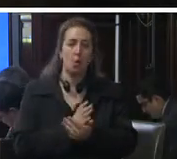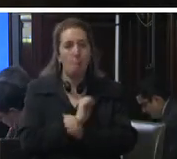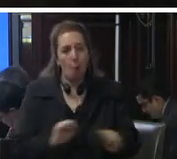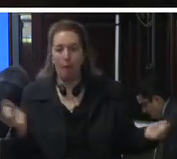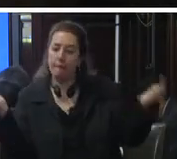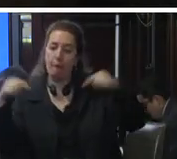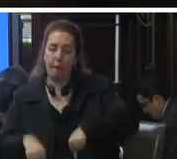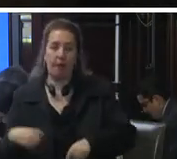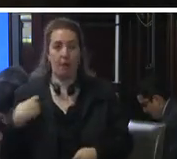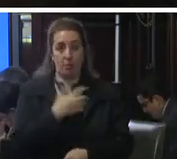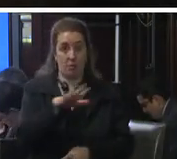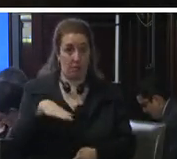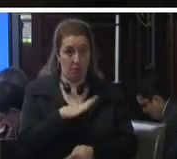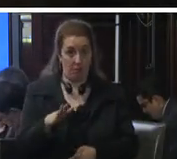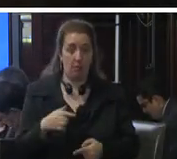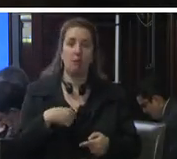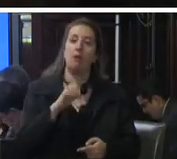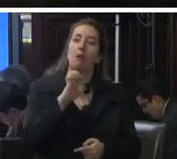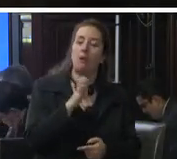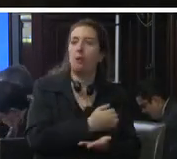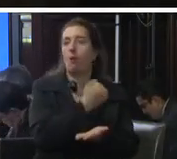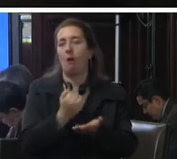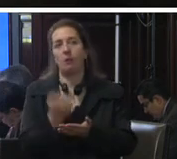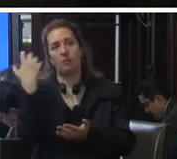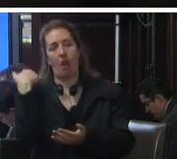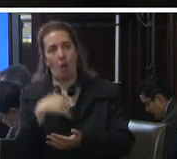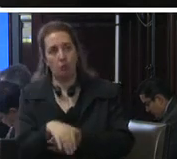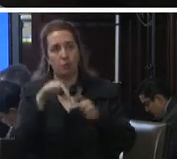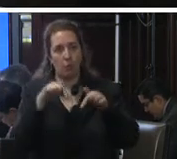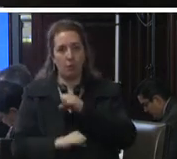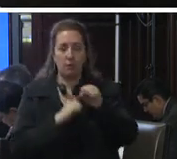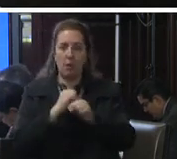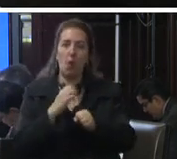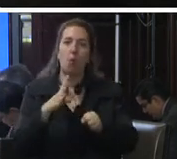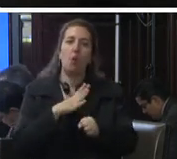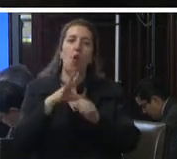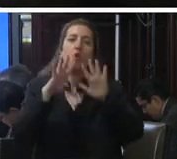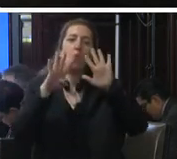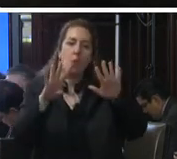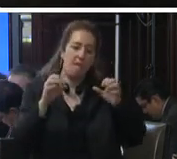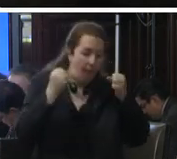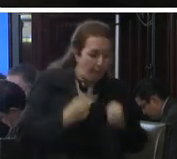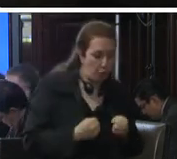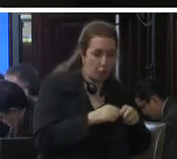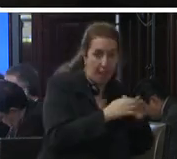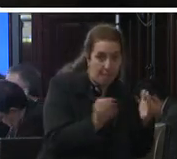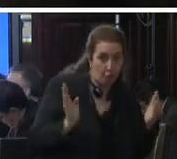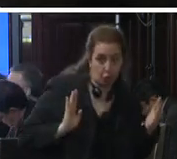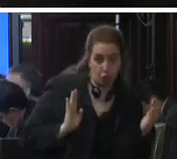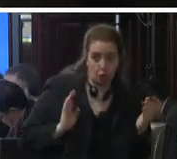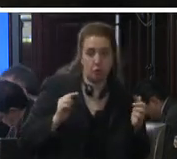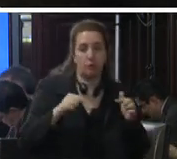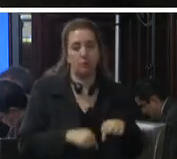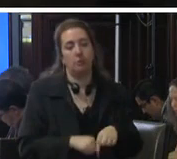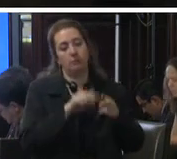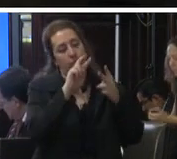de enero a agosto de este año se han registrado 9 9 9 9 amotinamientos 3 se suscitaron en nuevo león dos en